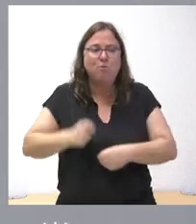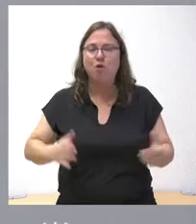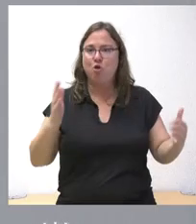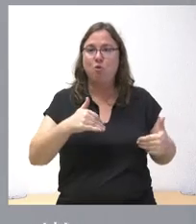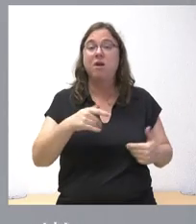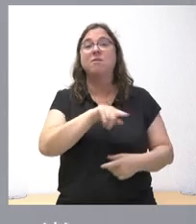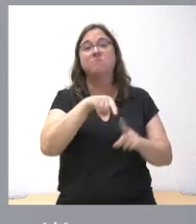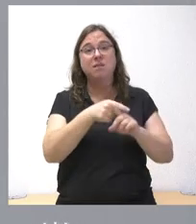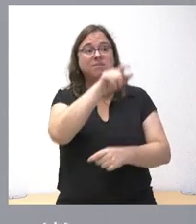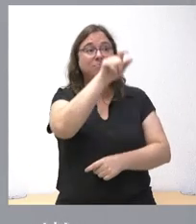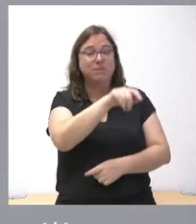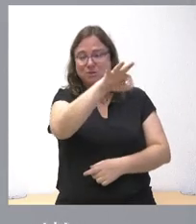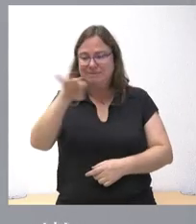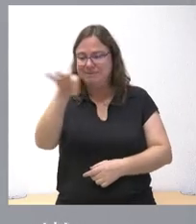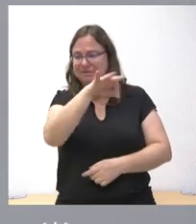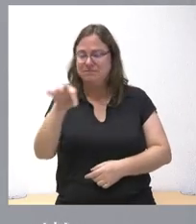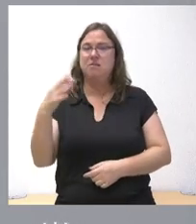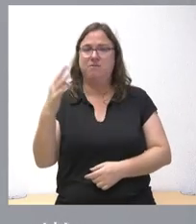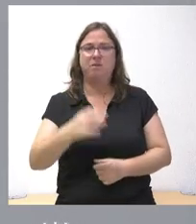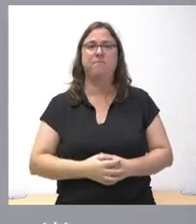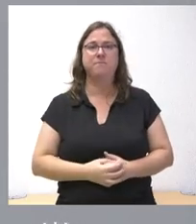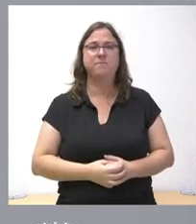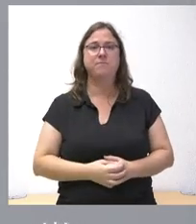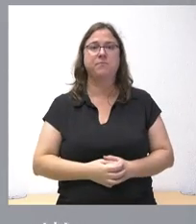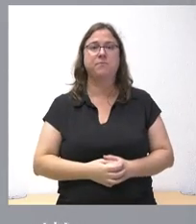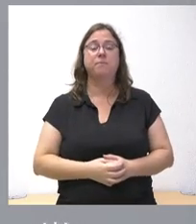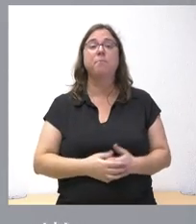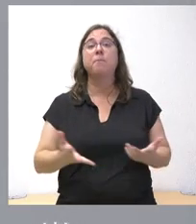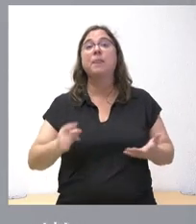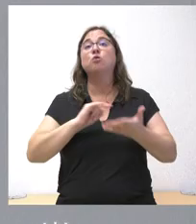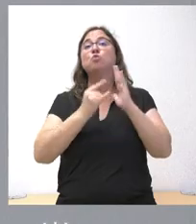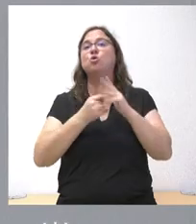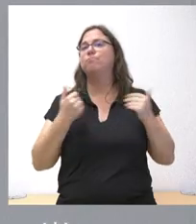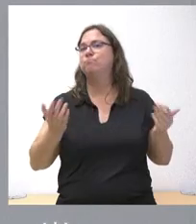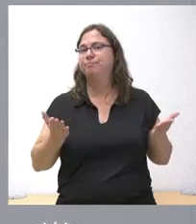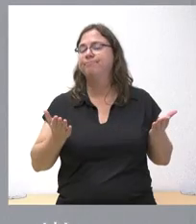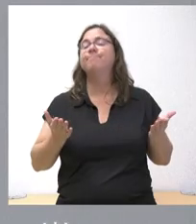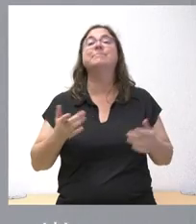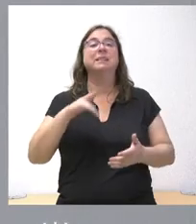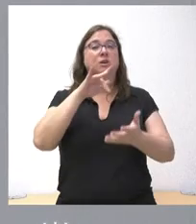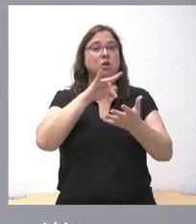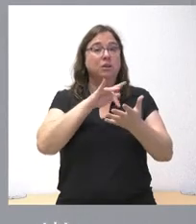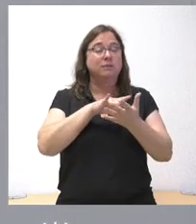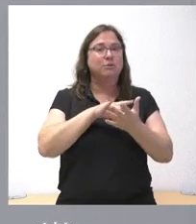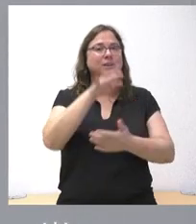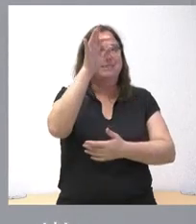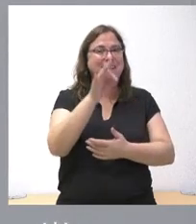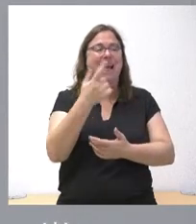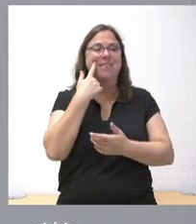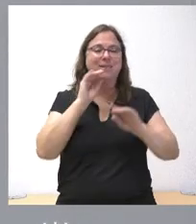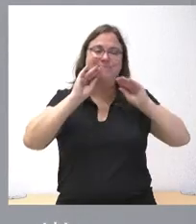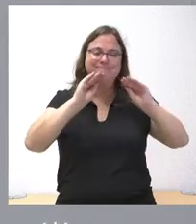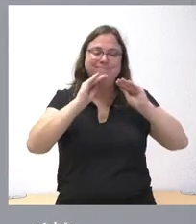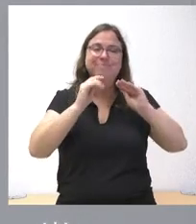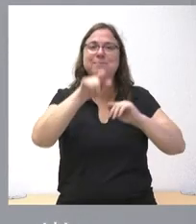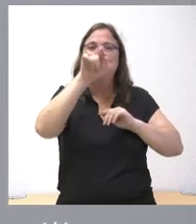necesitaríamos ubicar en esas responsabilidades. ¿Cuál es la solución? Pues en una parte, sin lugar a dudas, la recualificación de